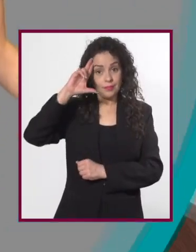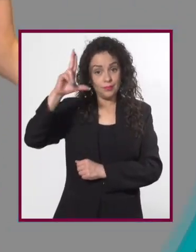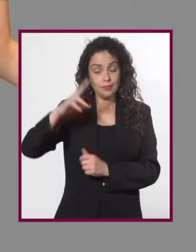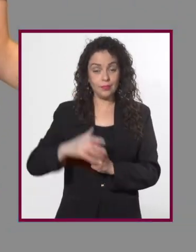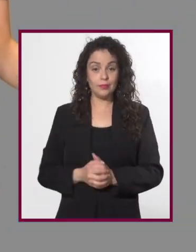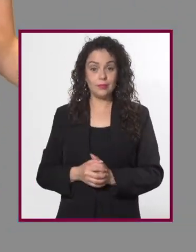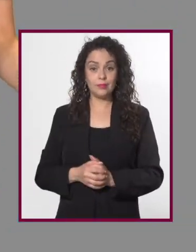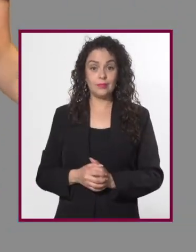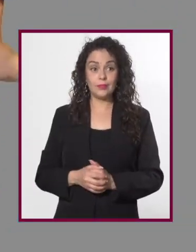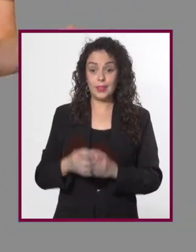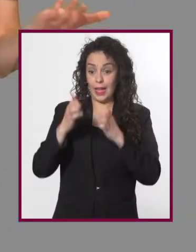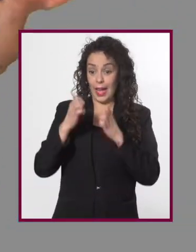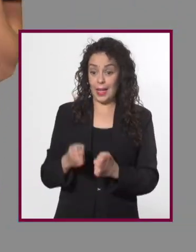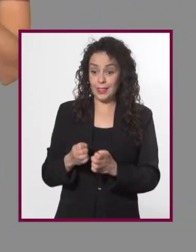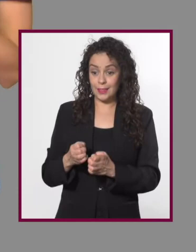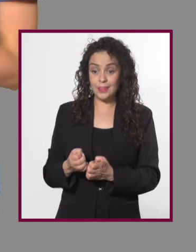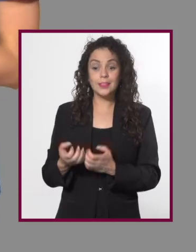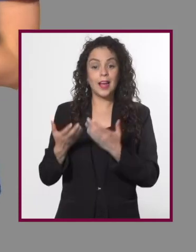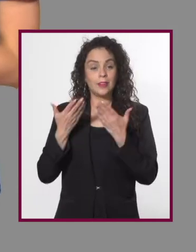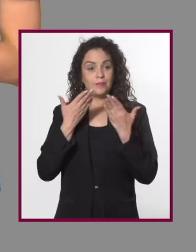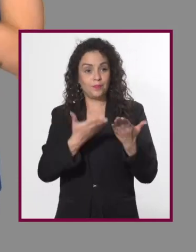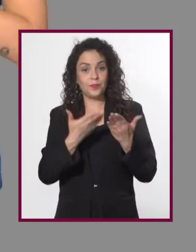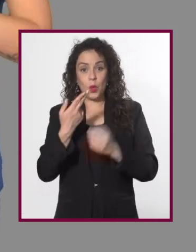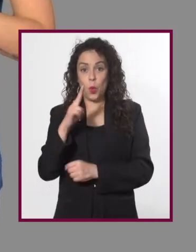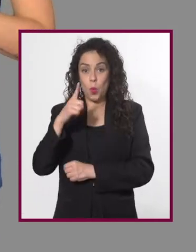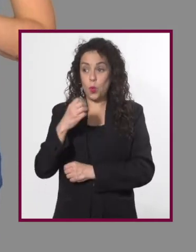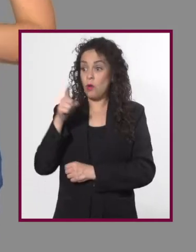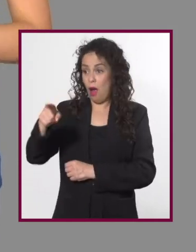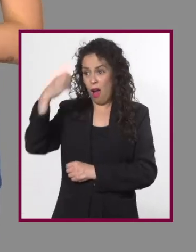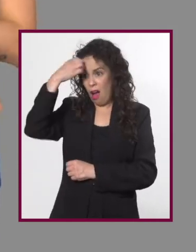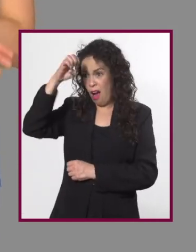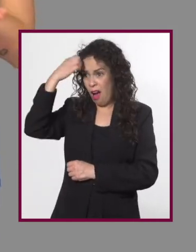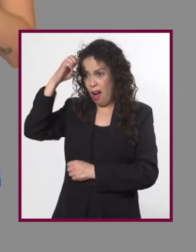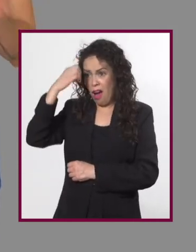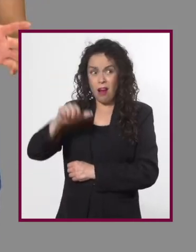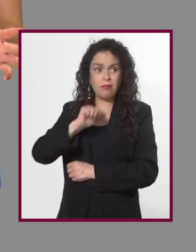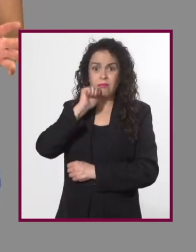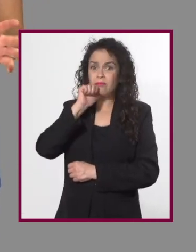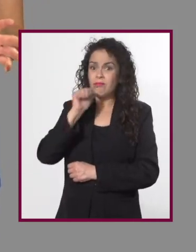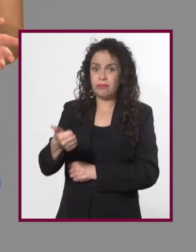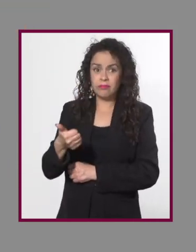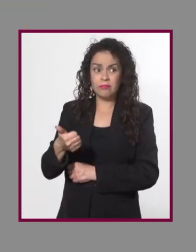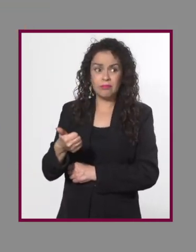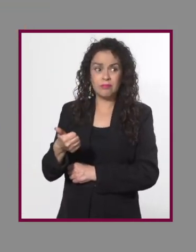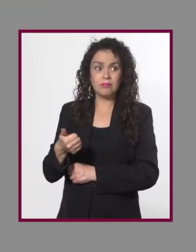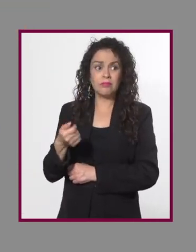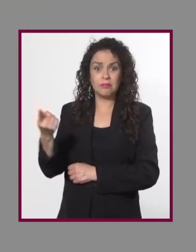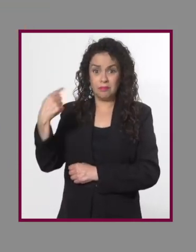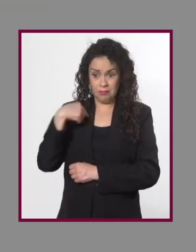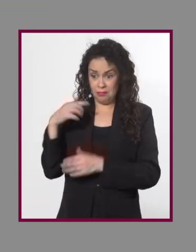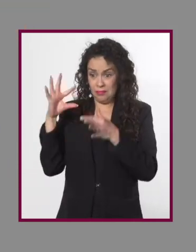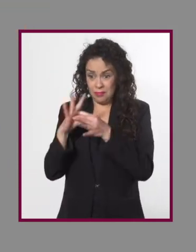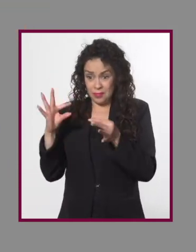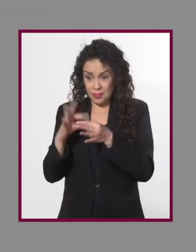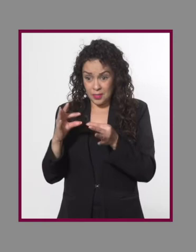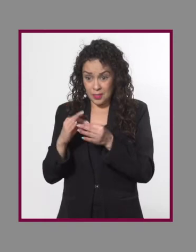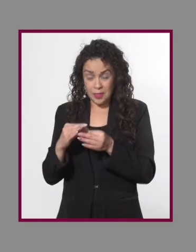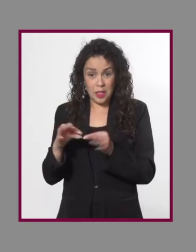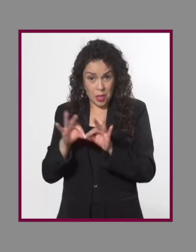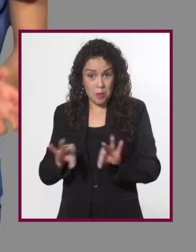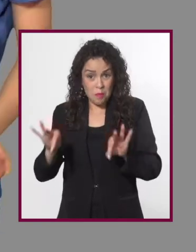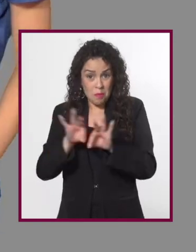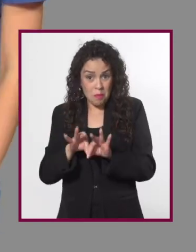Hola, nos encontramos con Hugo. Él no es experto en nada, ni tiene mucho que enseñarnos,